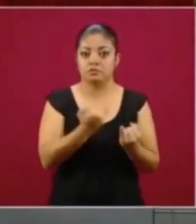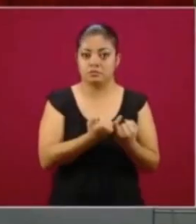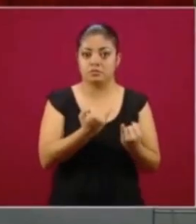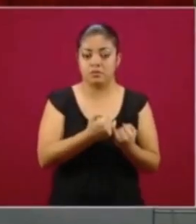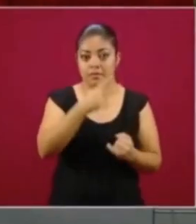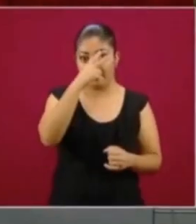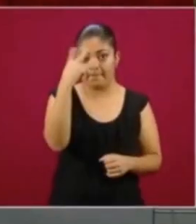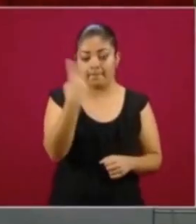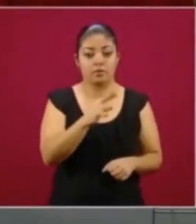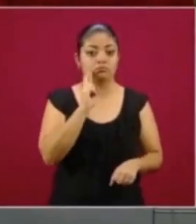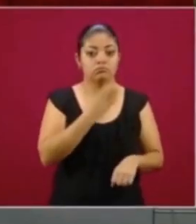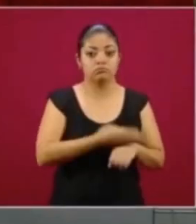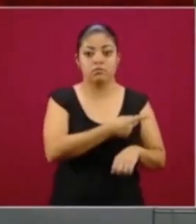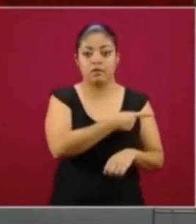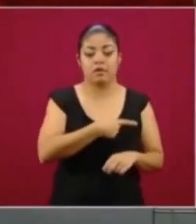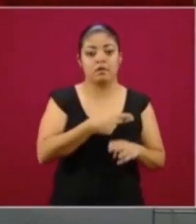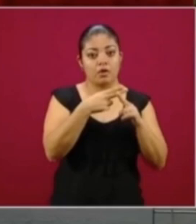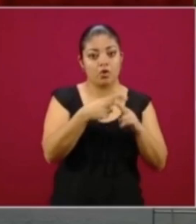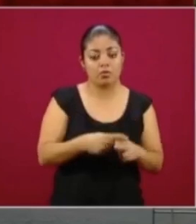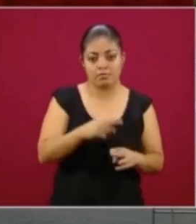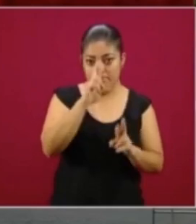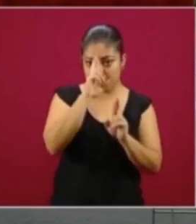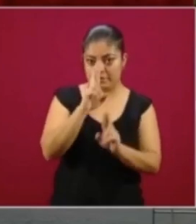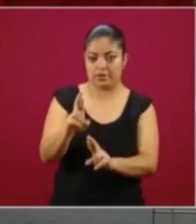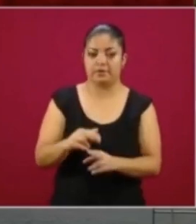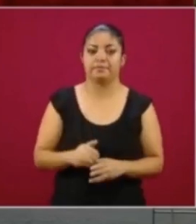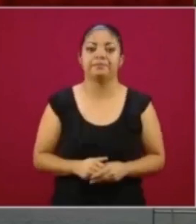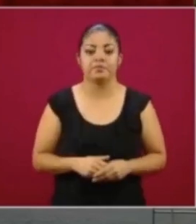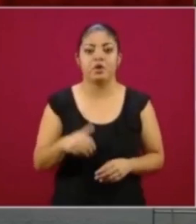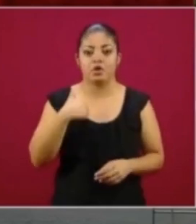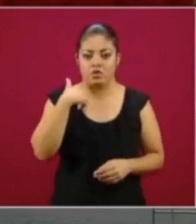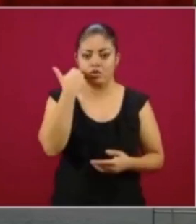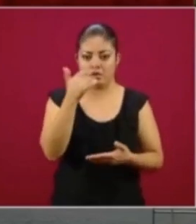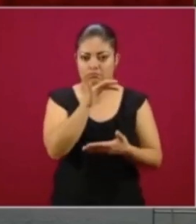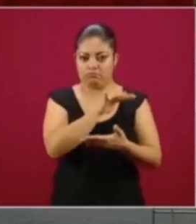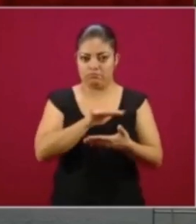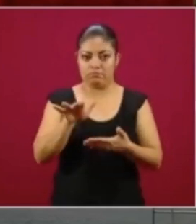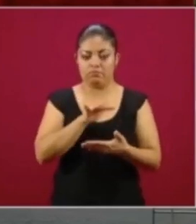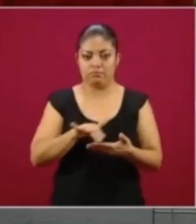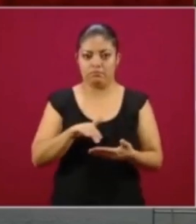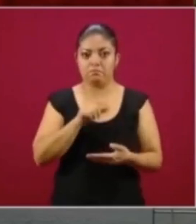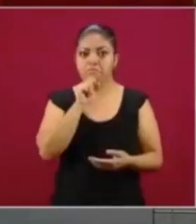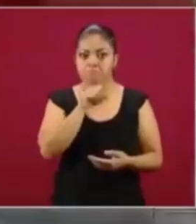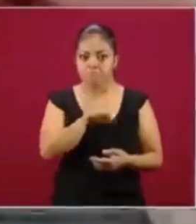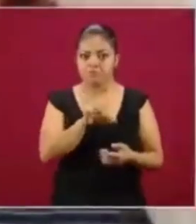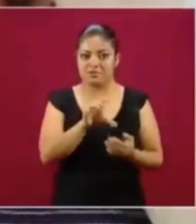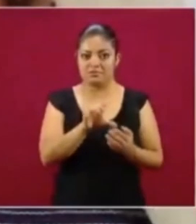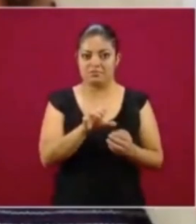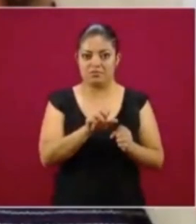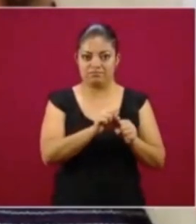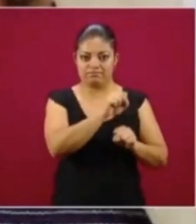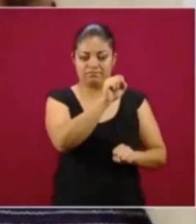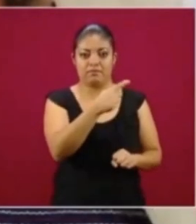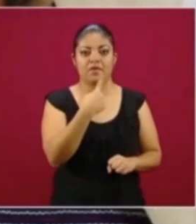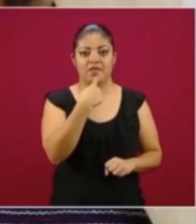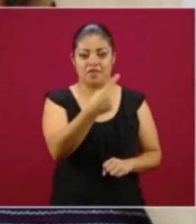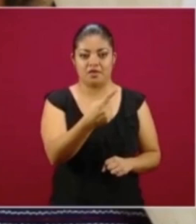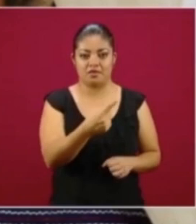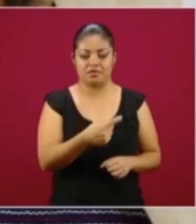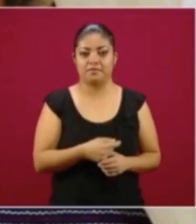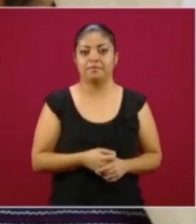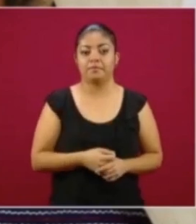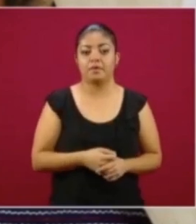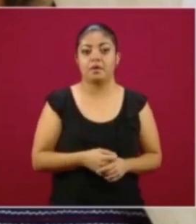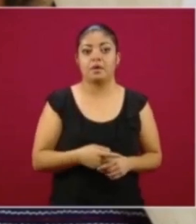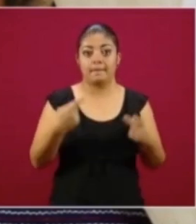mexicano cumplirlo. Y voy a permitir leerme el texto constitucional que dice así. Las